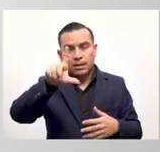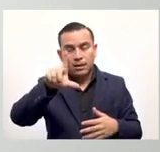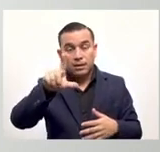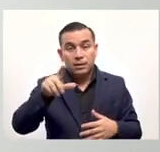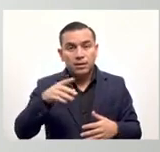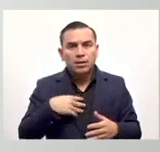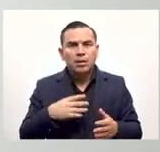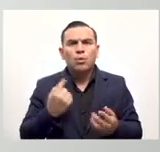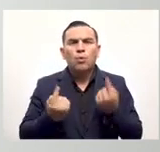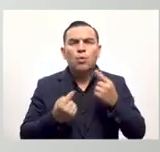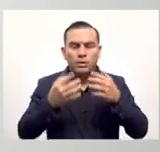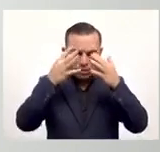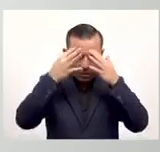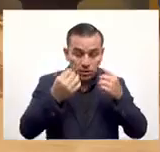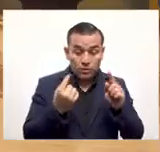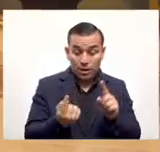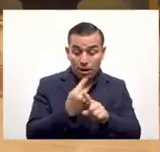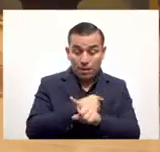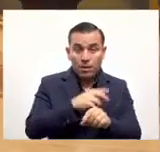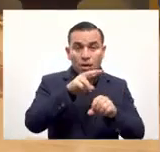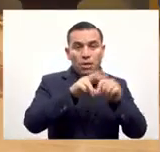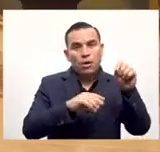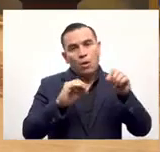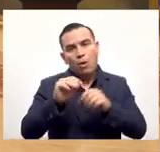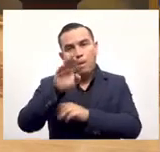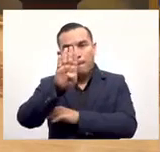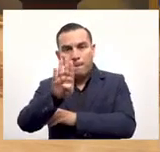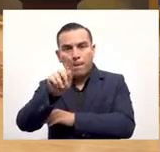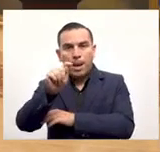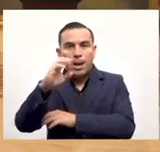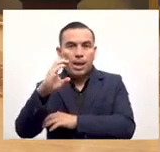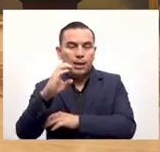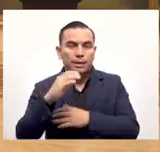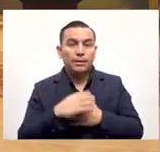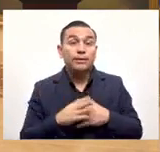lo puede recibir en dólares o en bitcoin entonces